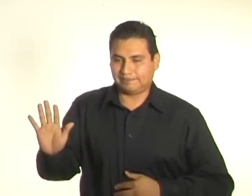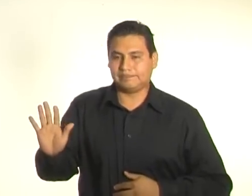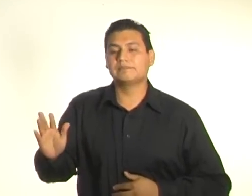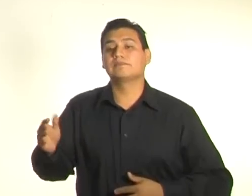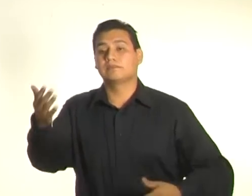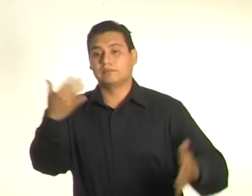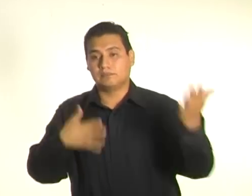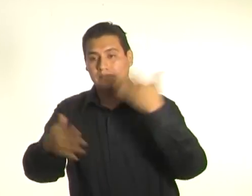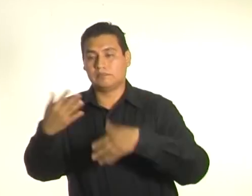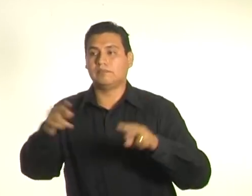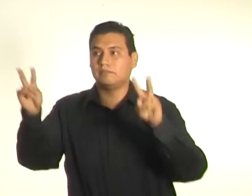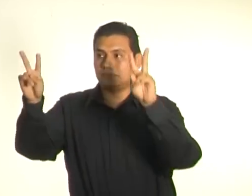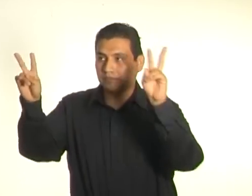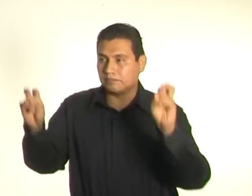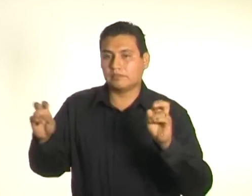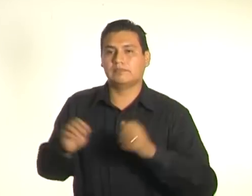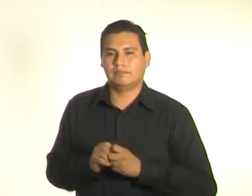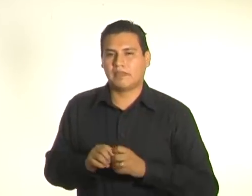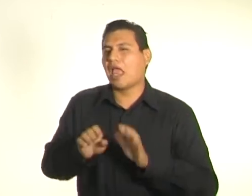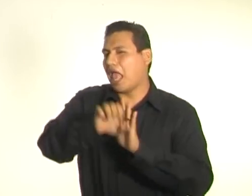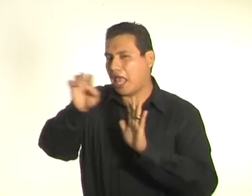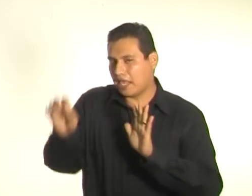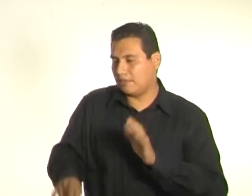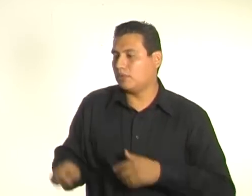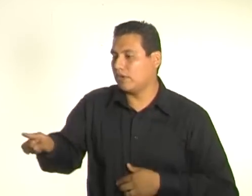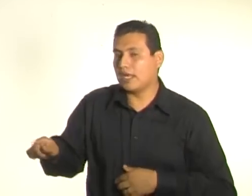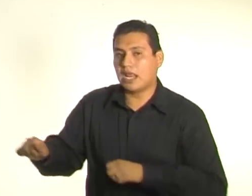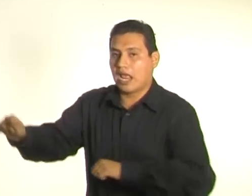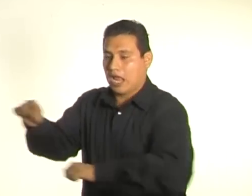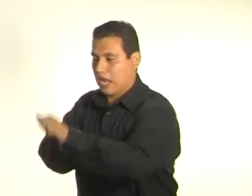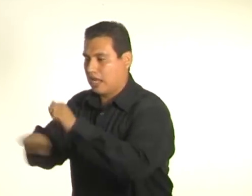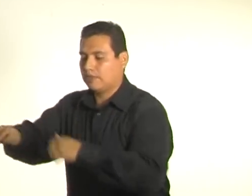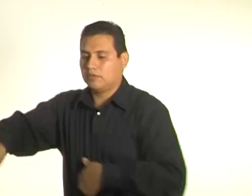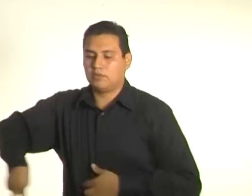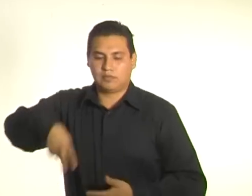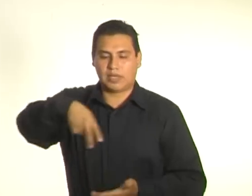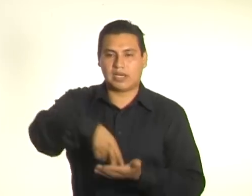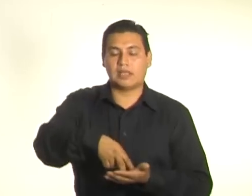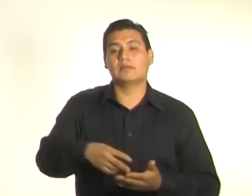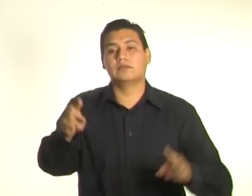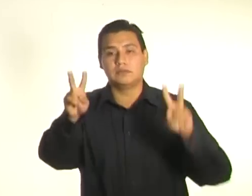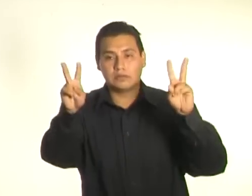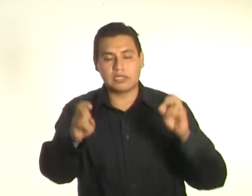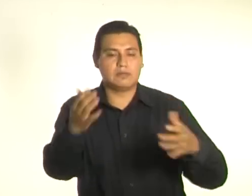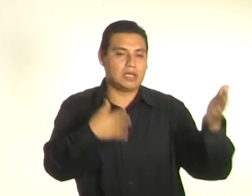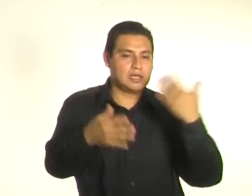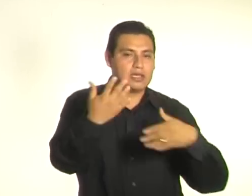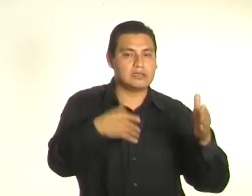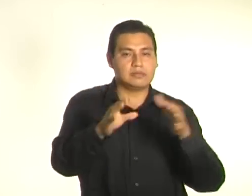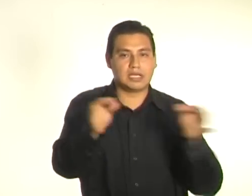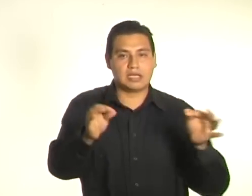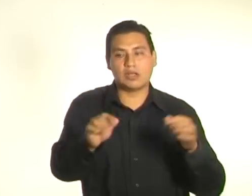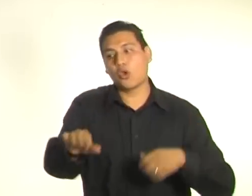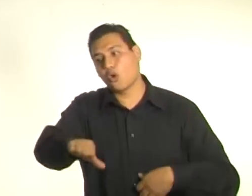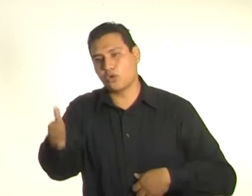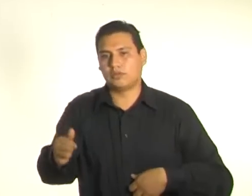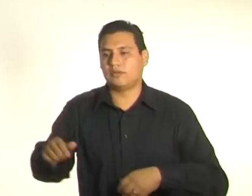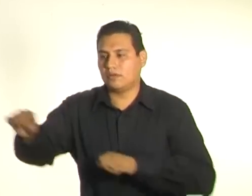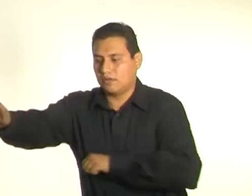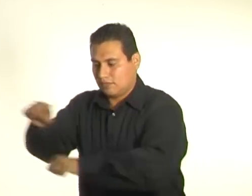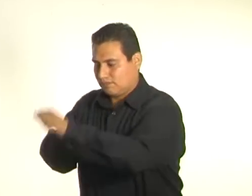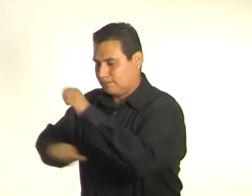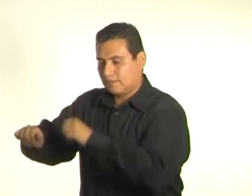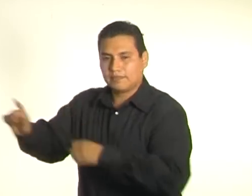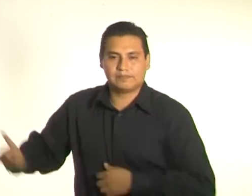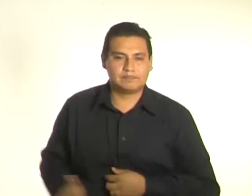pasa un niño y habla sobre los delfines y dice dónde vive y qué comen, y pasa el otro y vuelve a decir lo mismo, pasa el otro y vuelve a decir lo mismo.